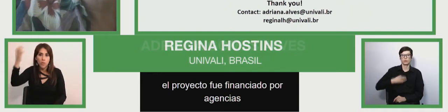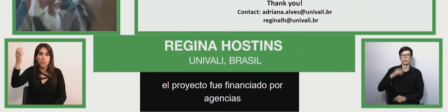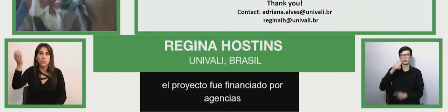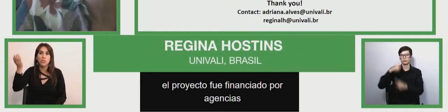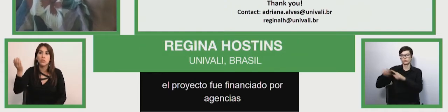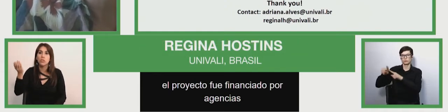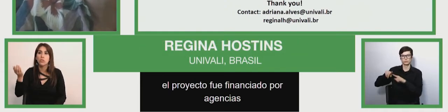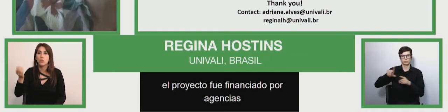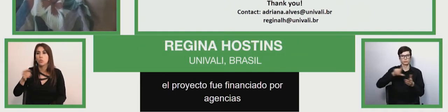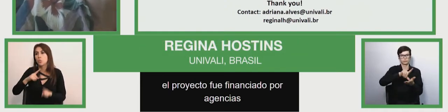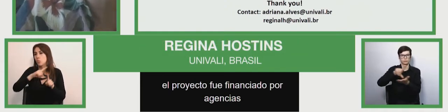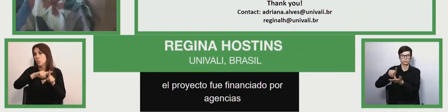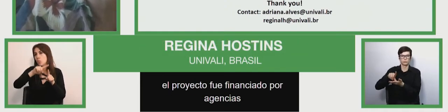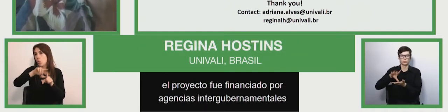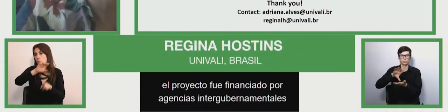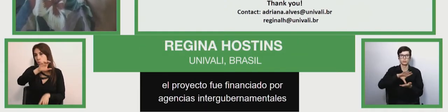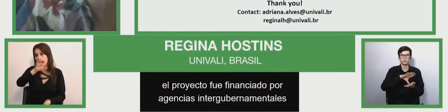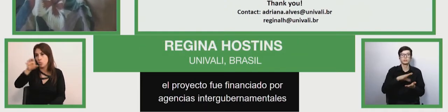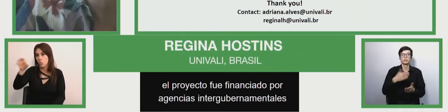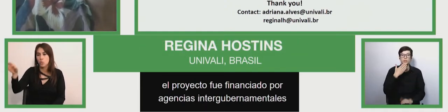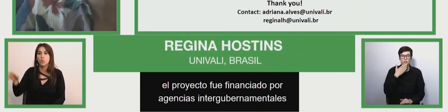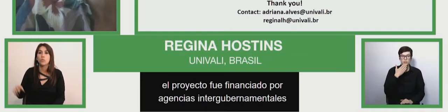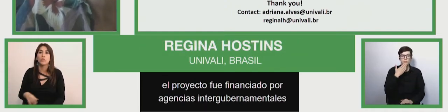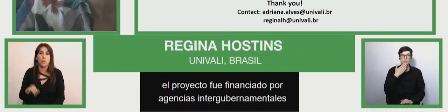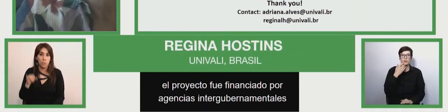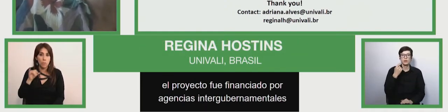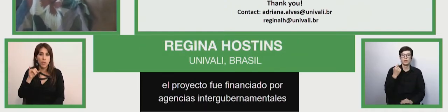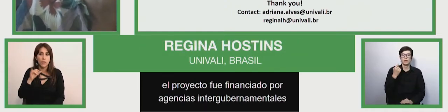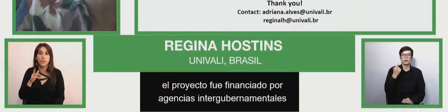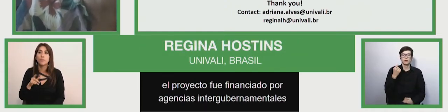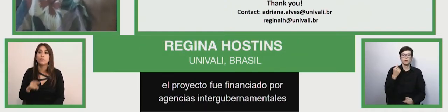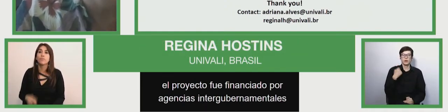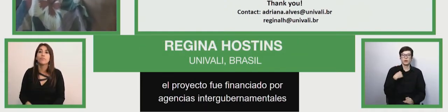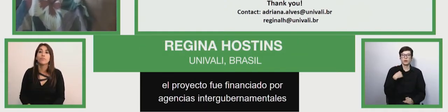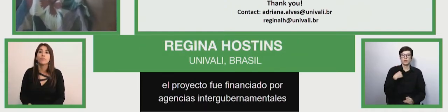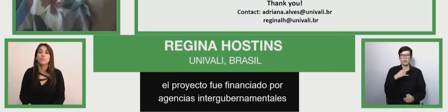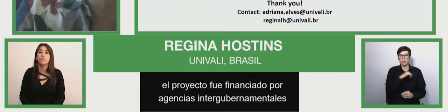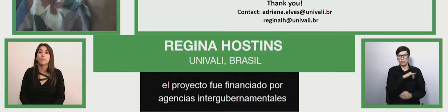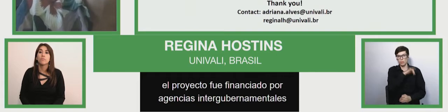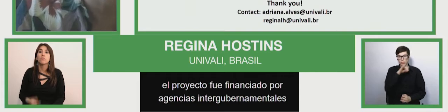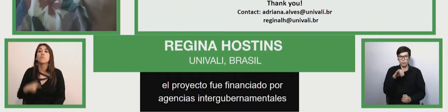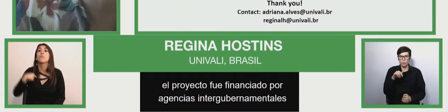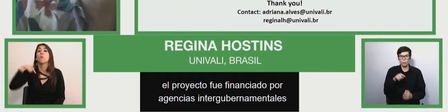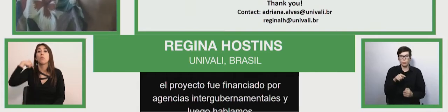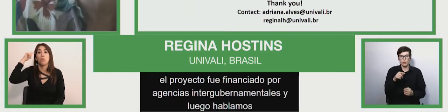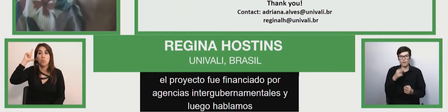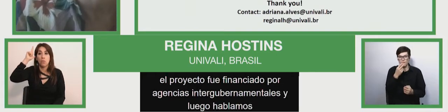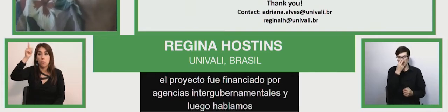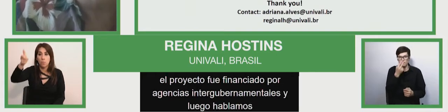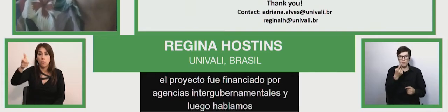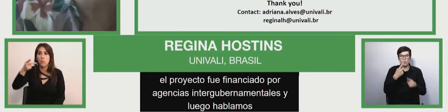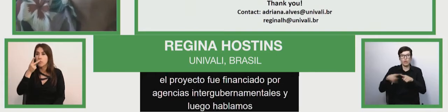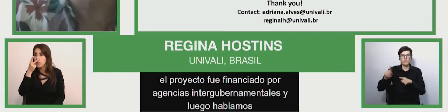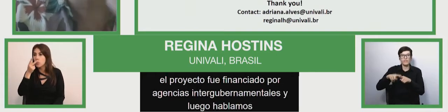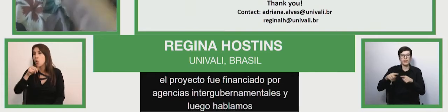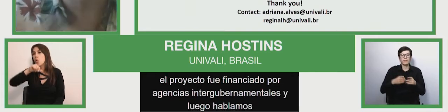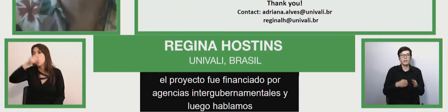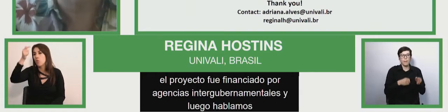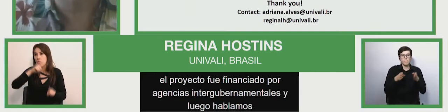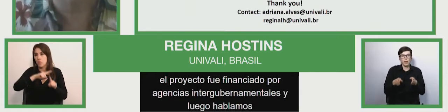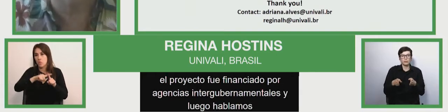luego hablamos de los próximos pasos.